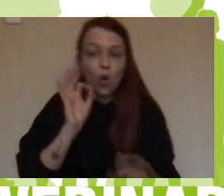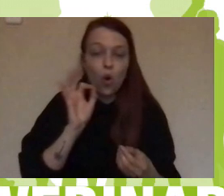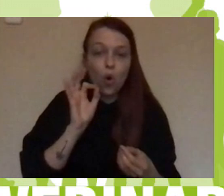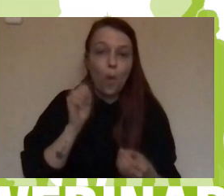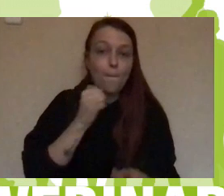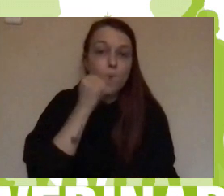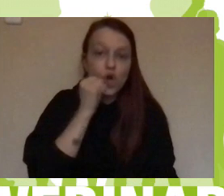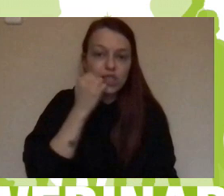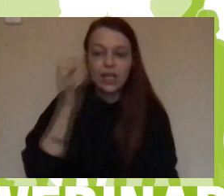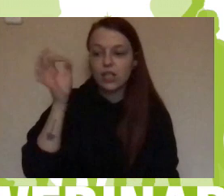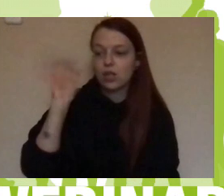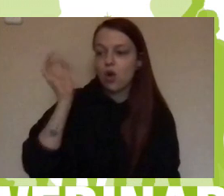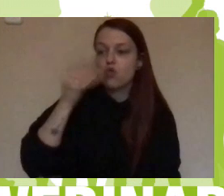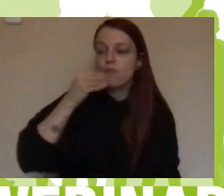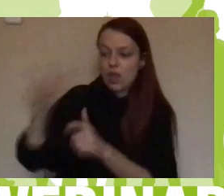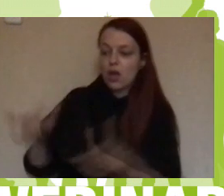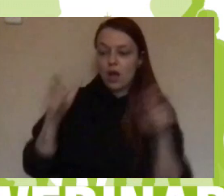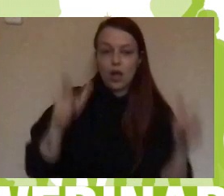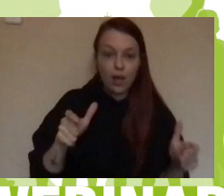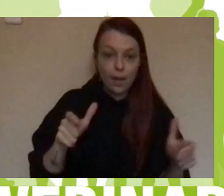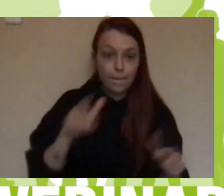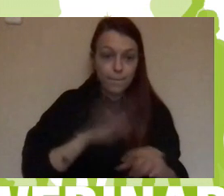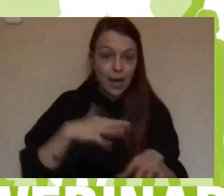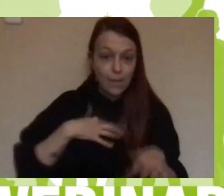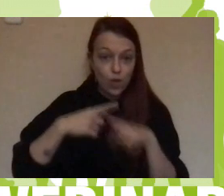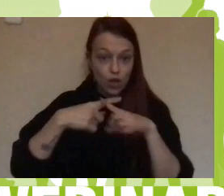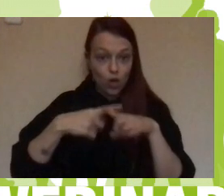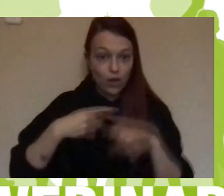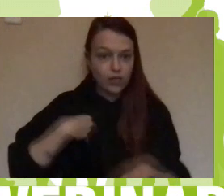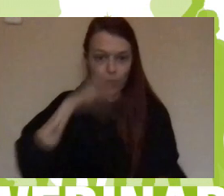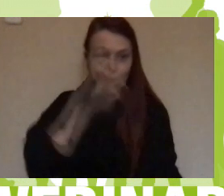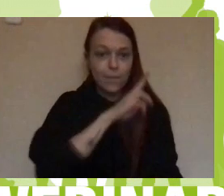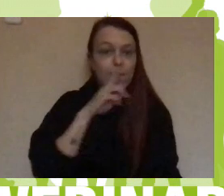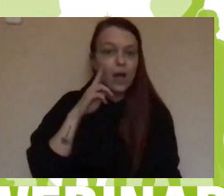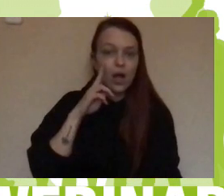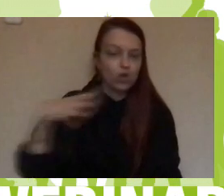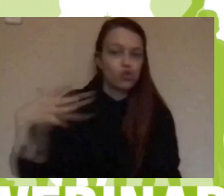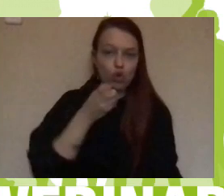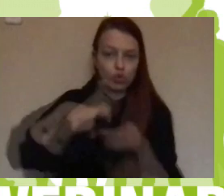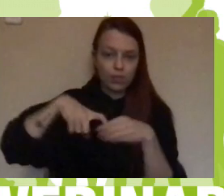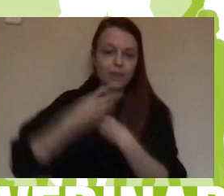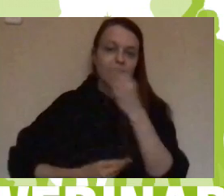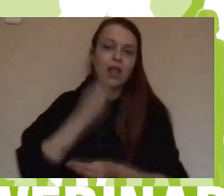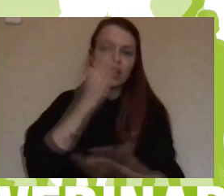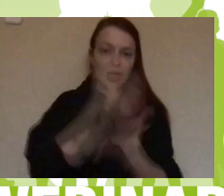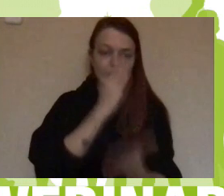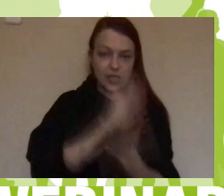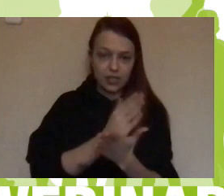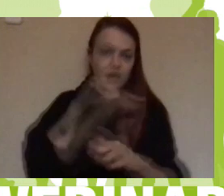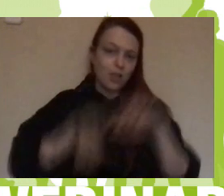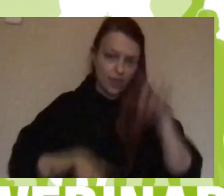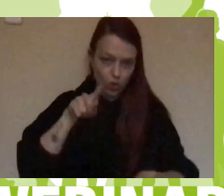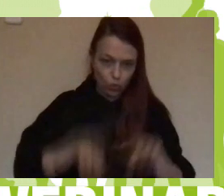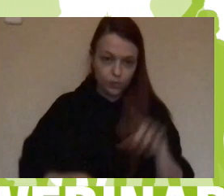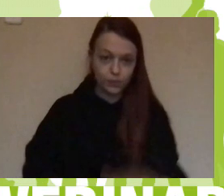cuentan unos a otros, participan tanto los padres de esos países como el resto, y se hace por aulas, dependiendo de tal. Y ahora